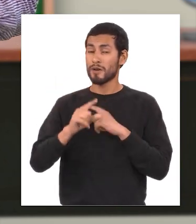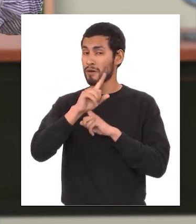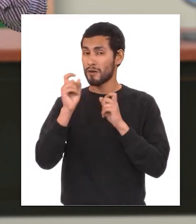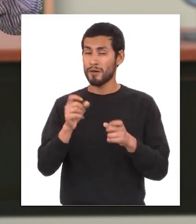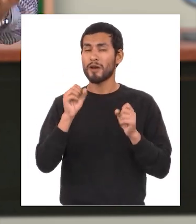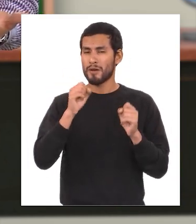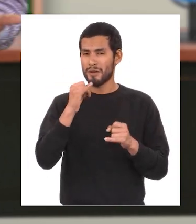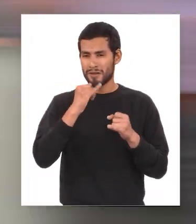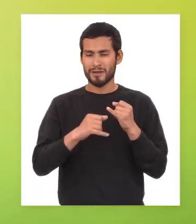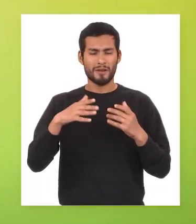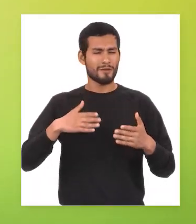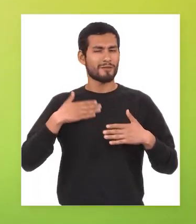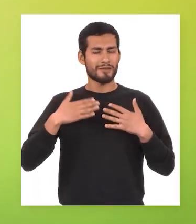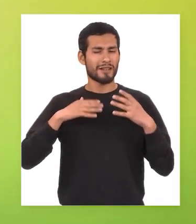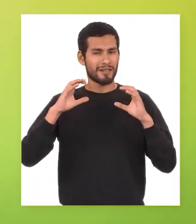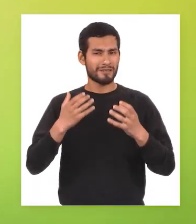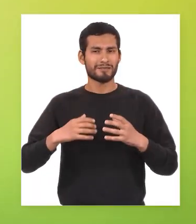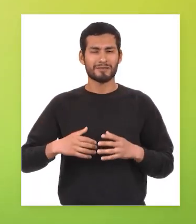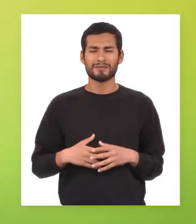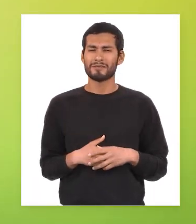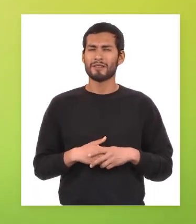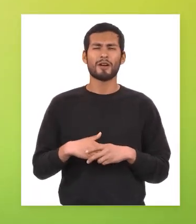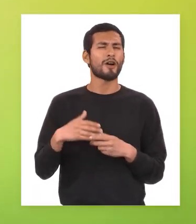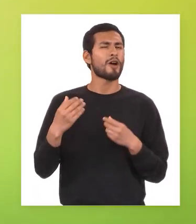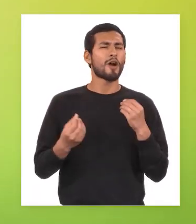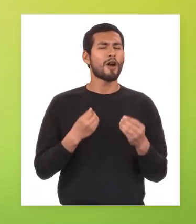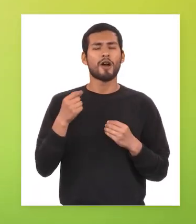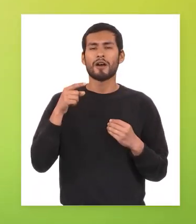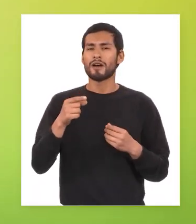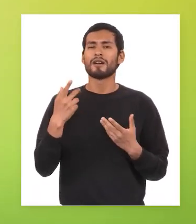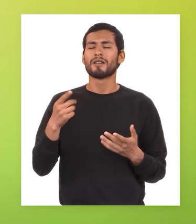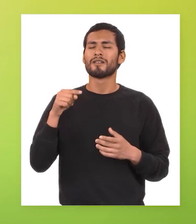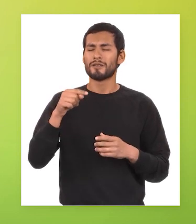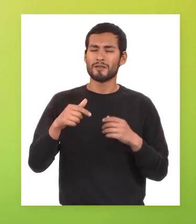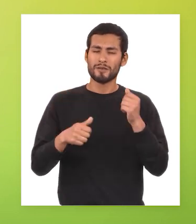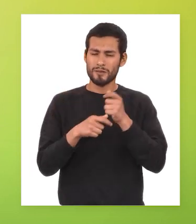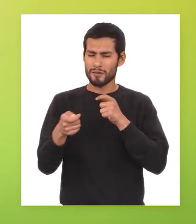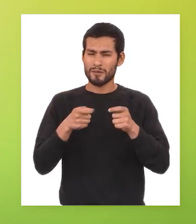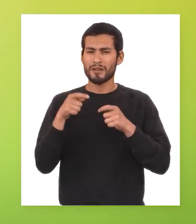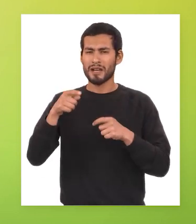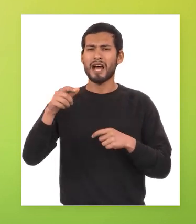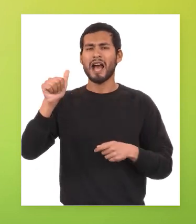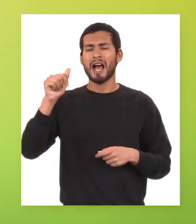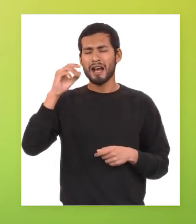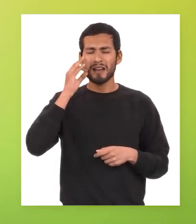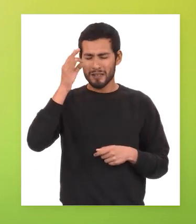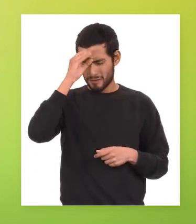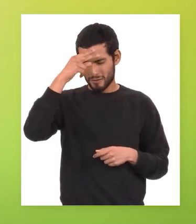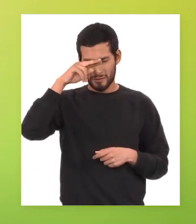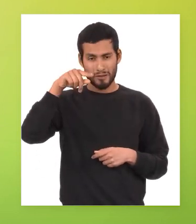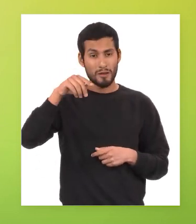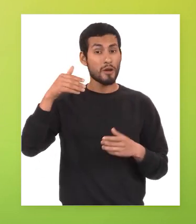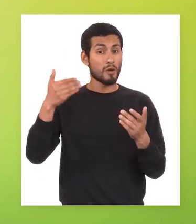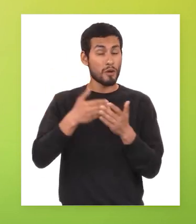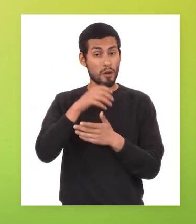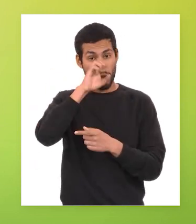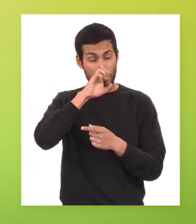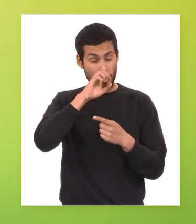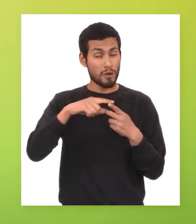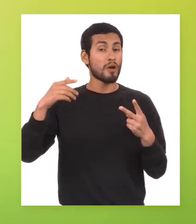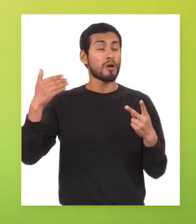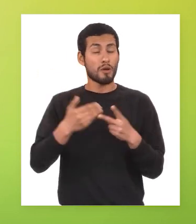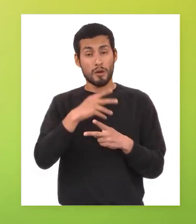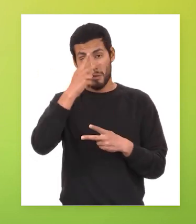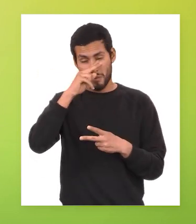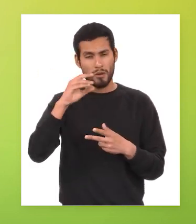terminar contentos la clase cómo se llamó el virreinato establecido en el imperio azteca a nueva europa b nuevo méxico